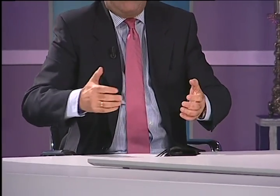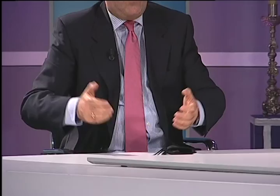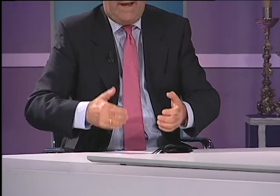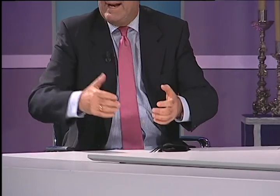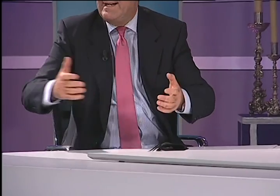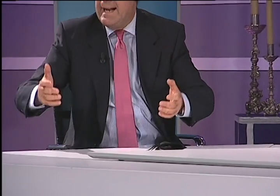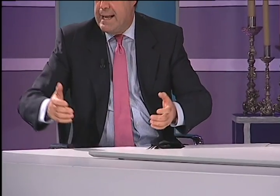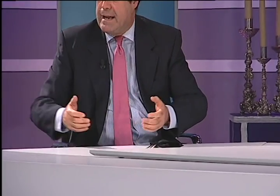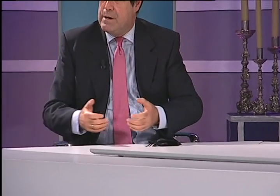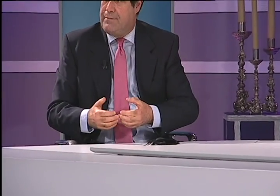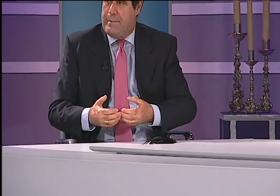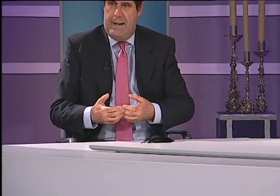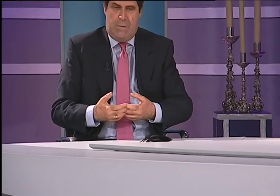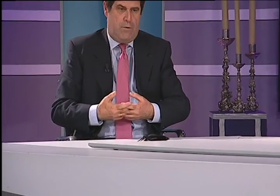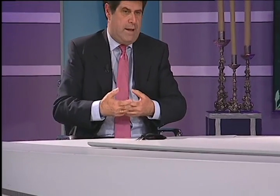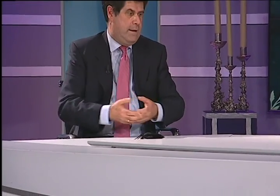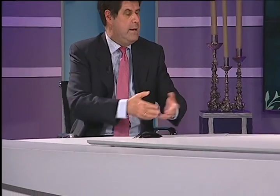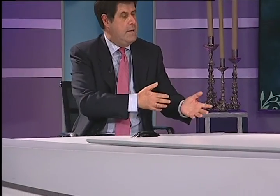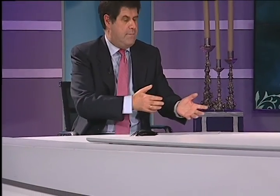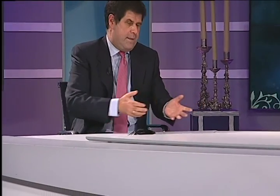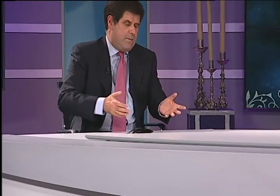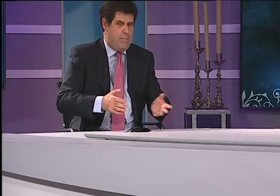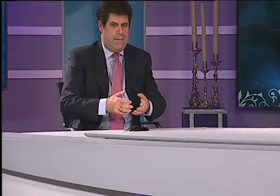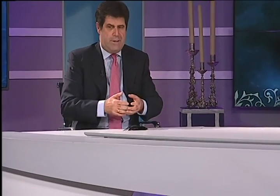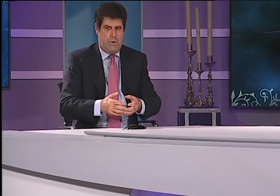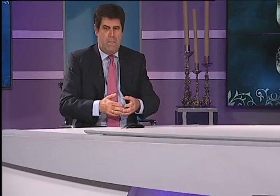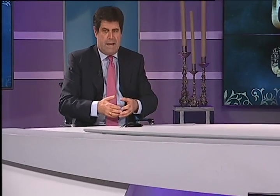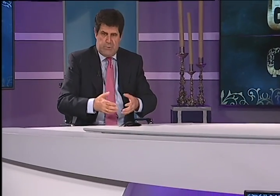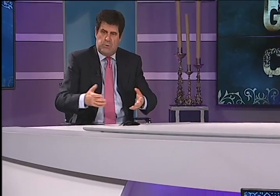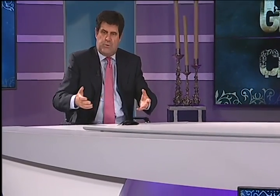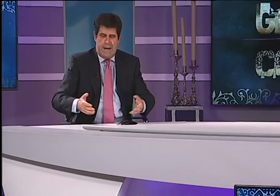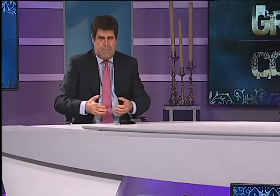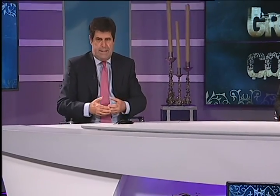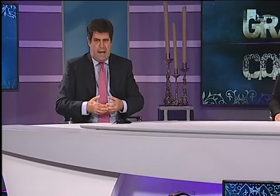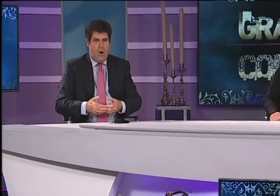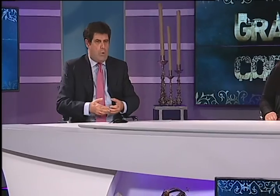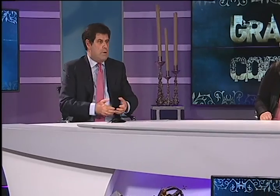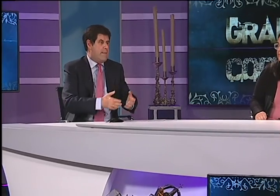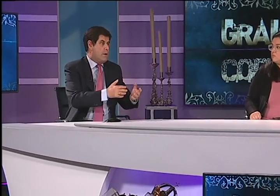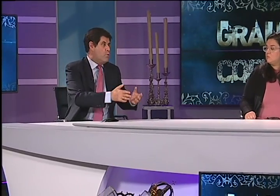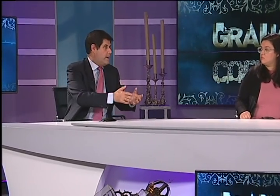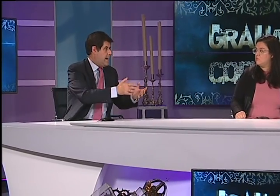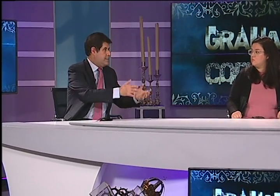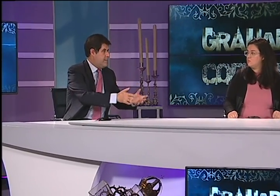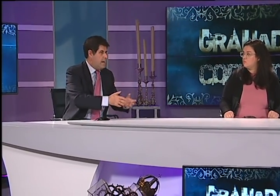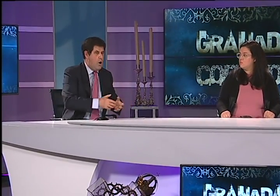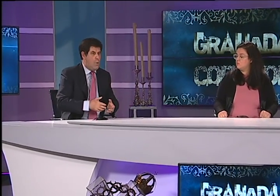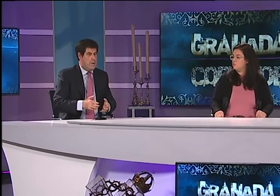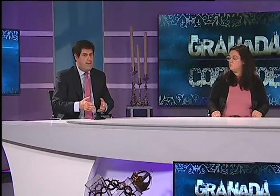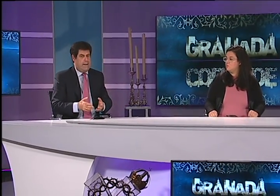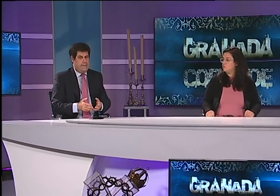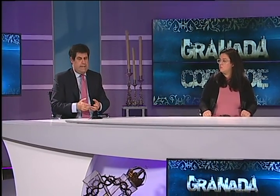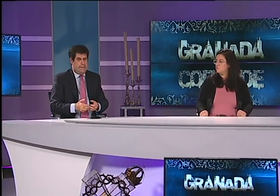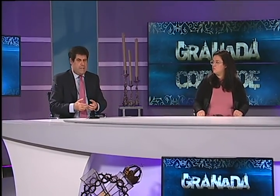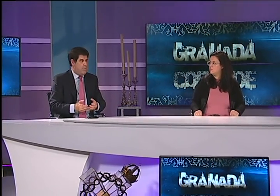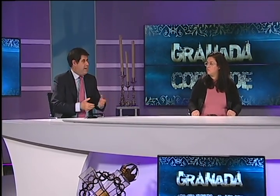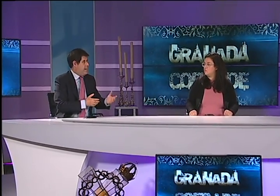de la Alhambra, pues de Geli Linares, que una familia, una cofrade fallecida hace un par de años, que ha sido una institución en la hermandad, o cuando habla de Manolón en la cañilla, o cuando